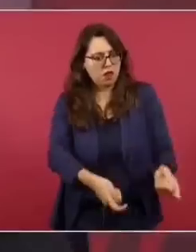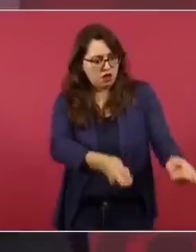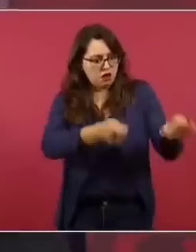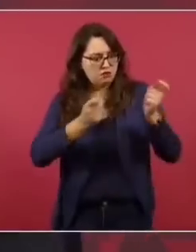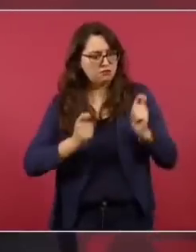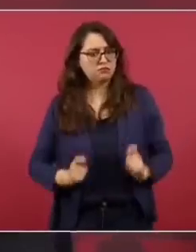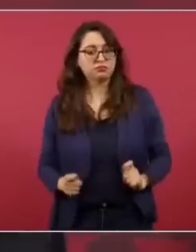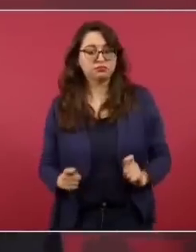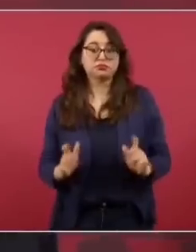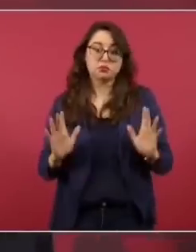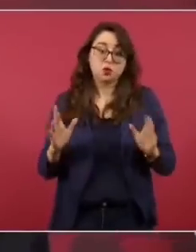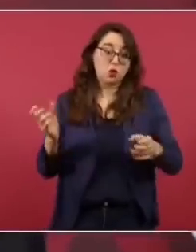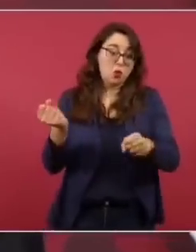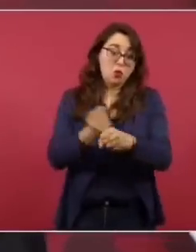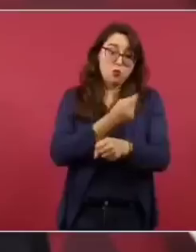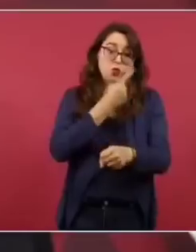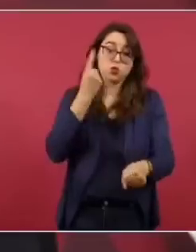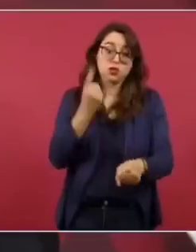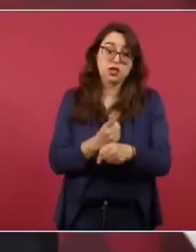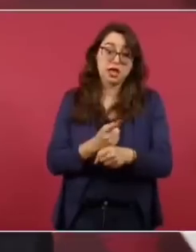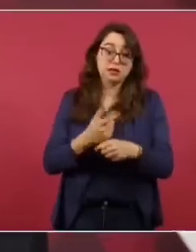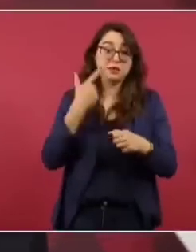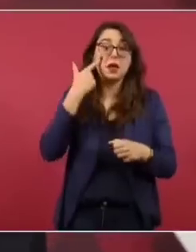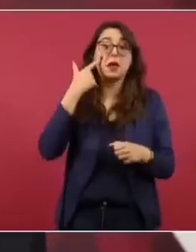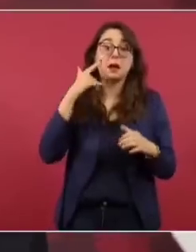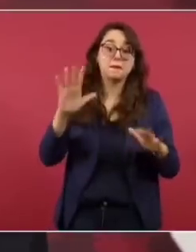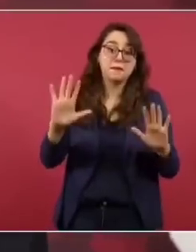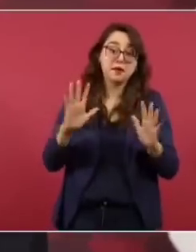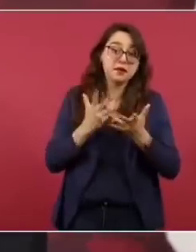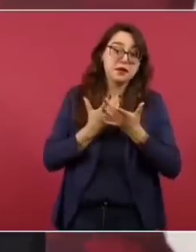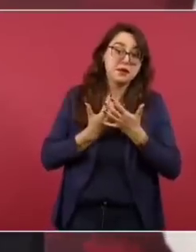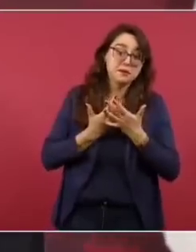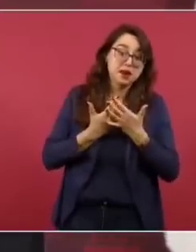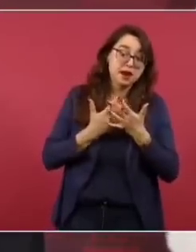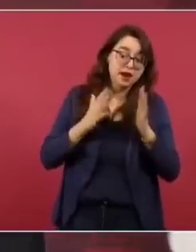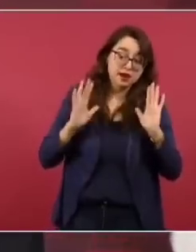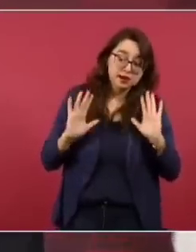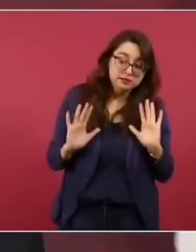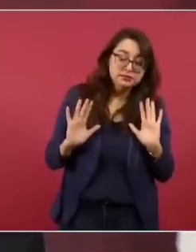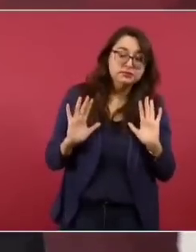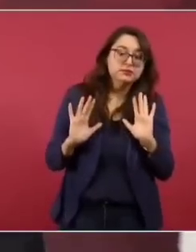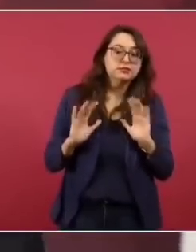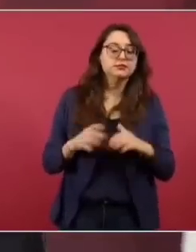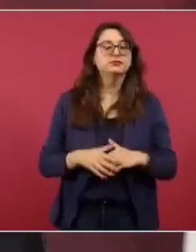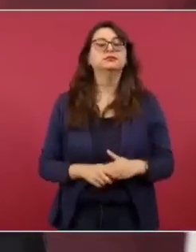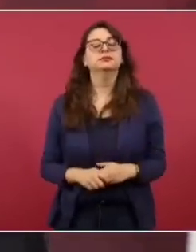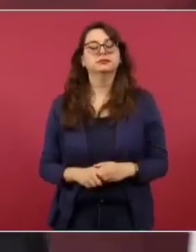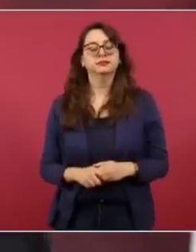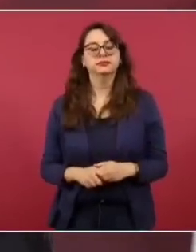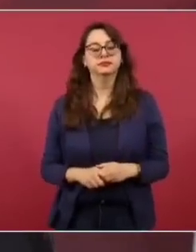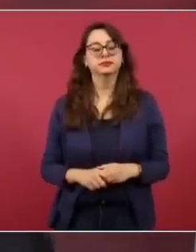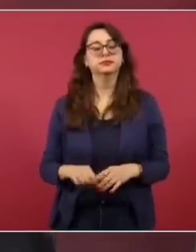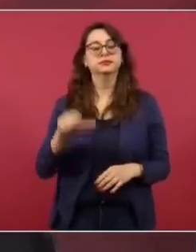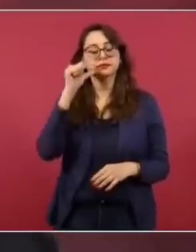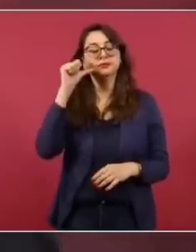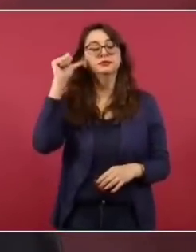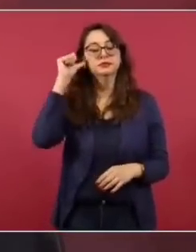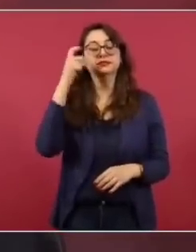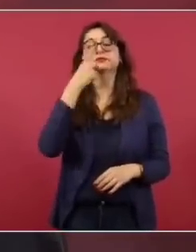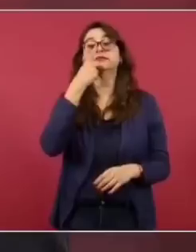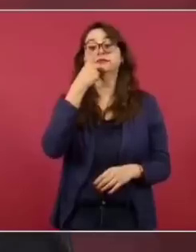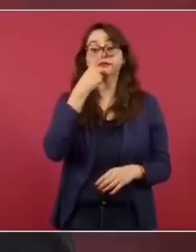lo que yo les decía ayer, si